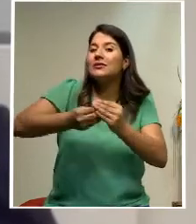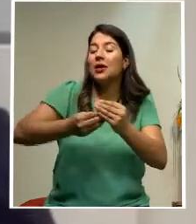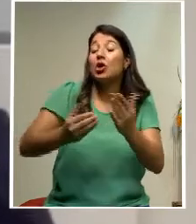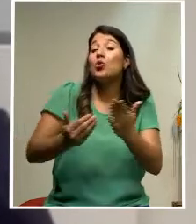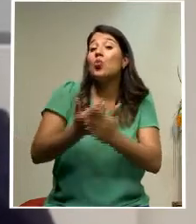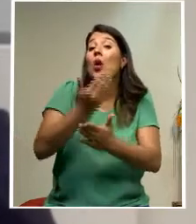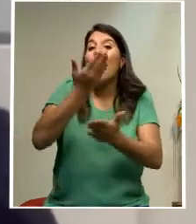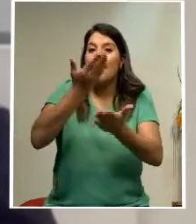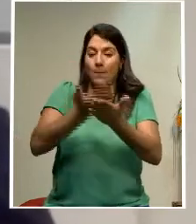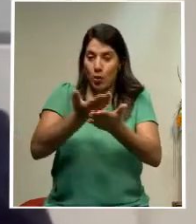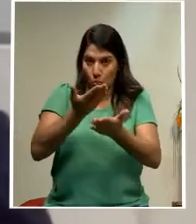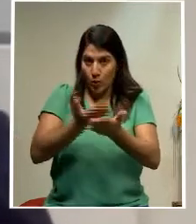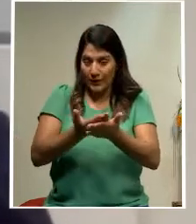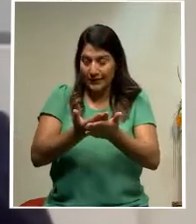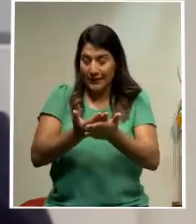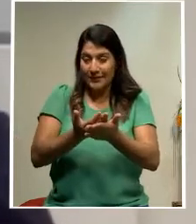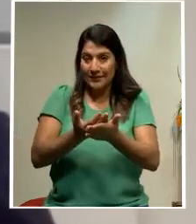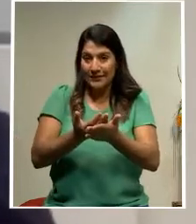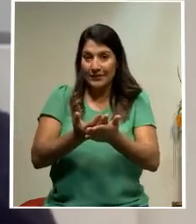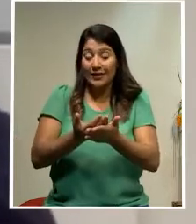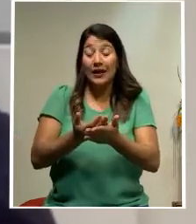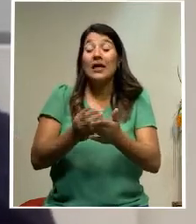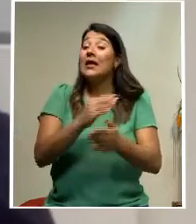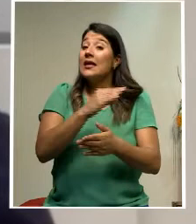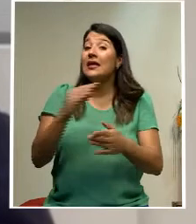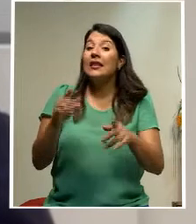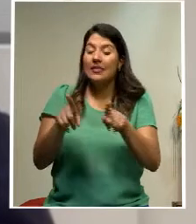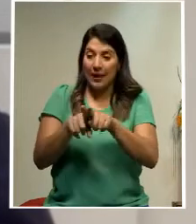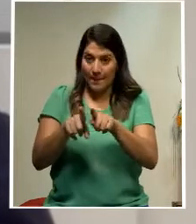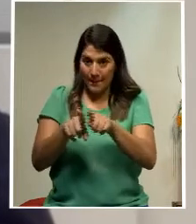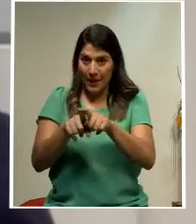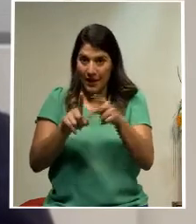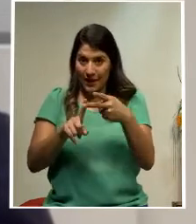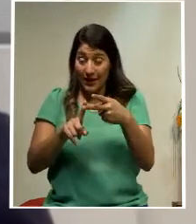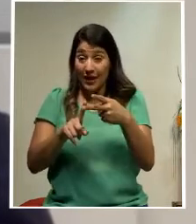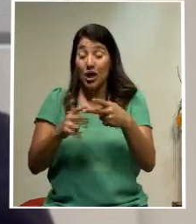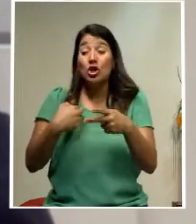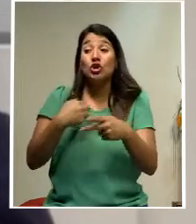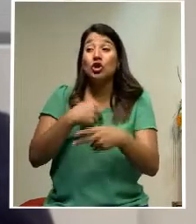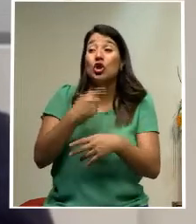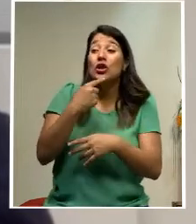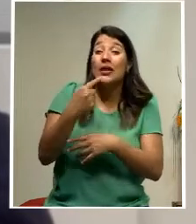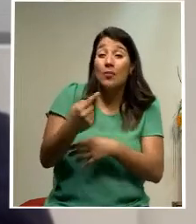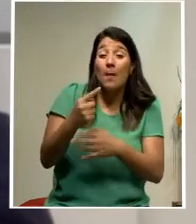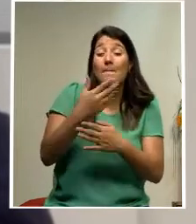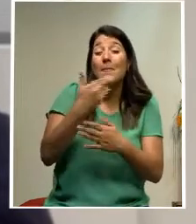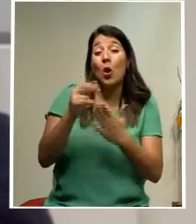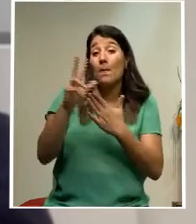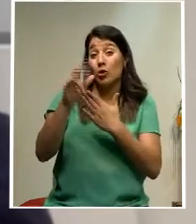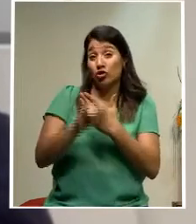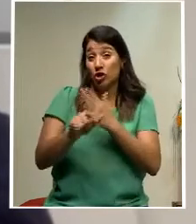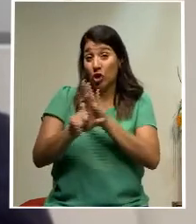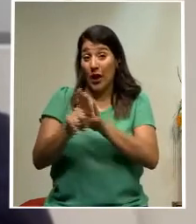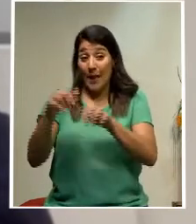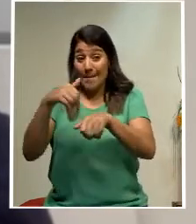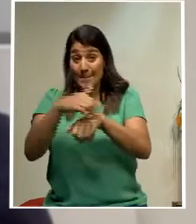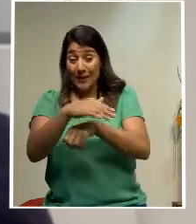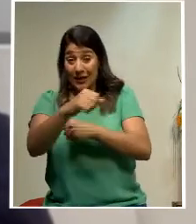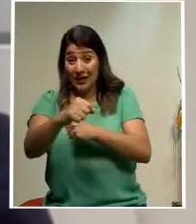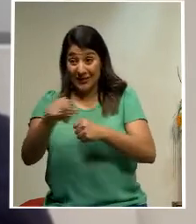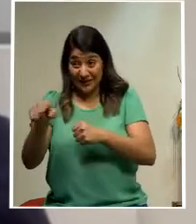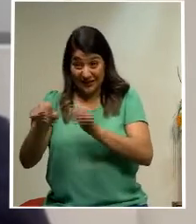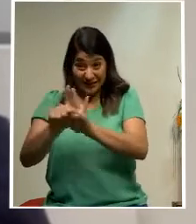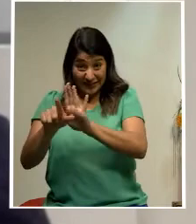transmitimos respetuosamente y así también sea consultado el proyecto de ley a la Sala Constitucional